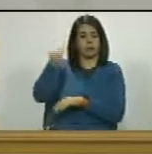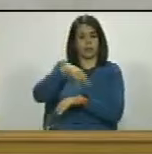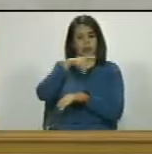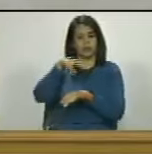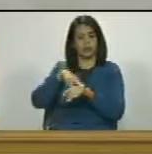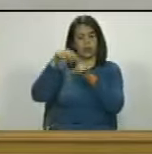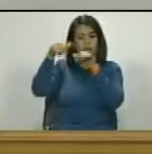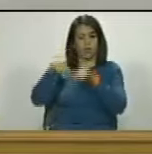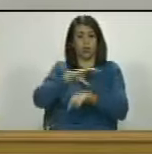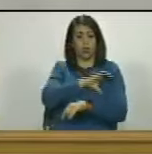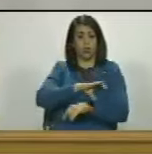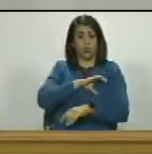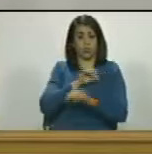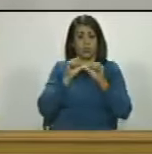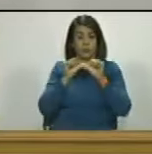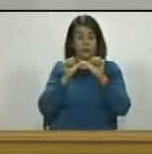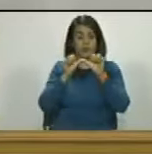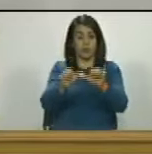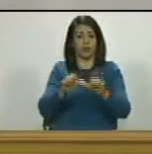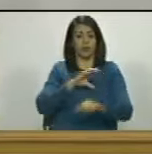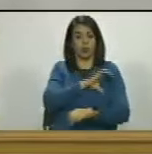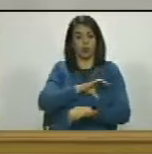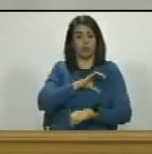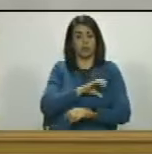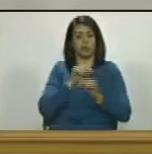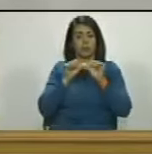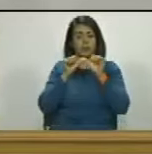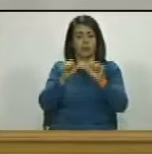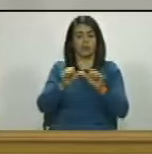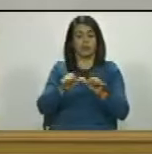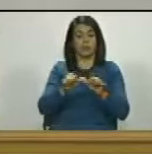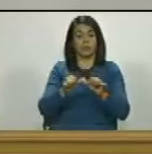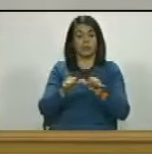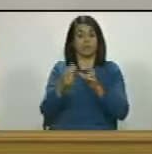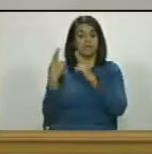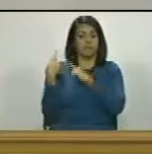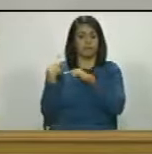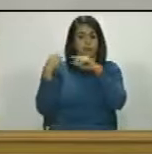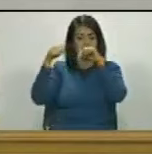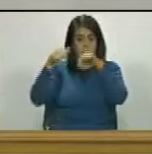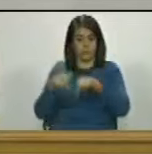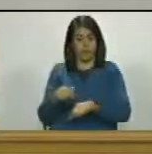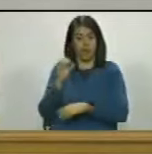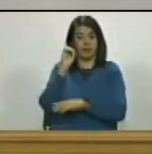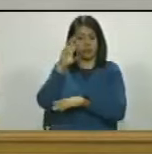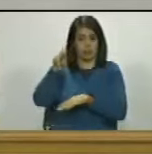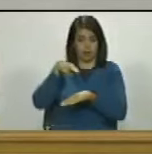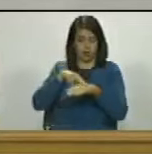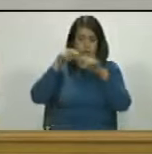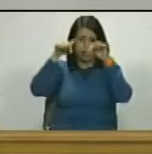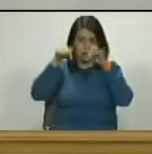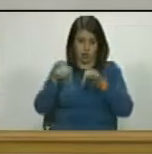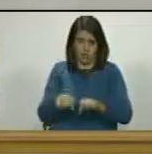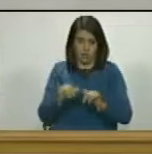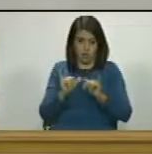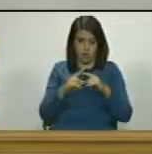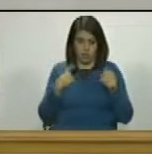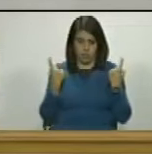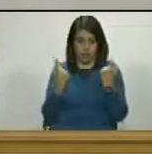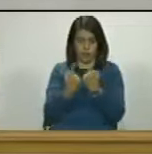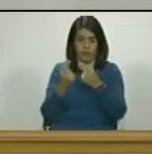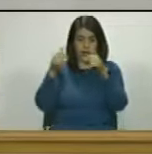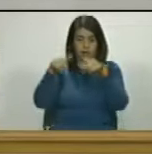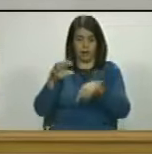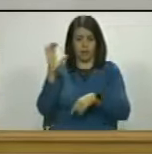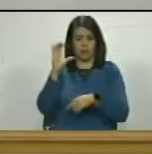de la comisión permanente de las comisiones permanentes y de la comisión delegada es el palacio federal legislativo situado en la ciudad